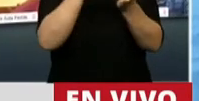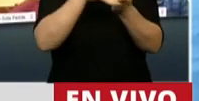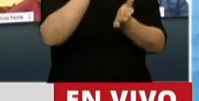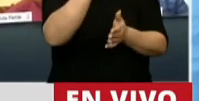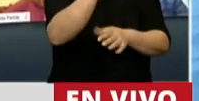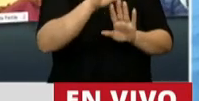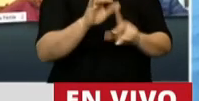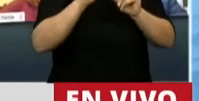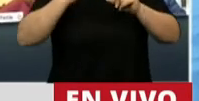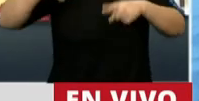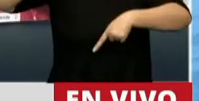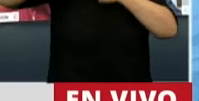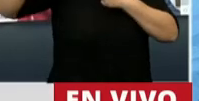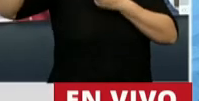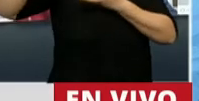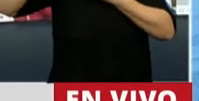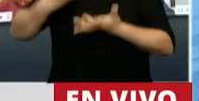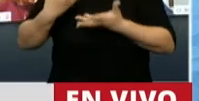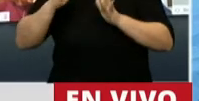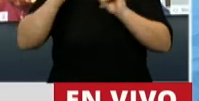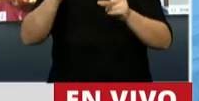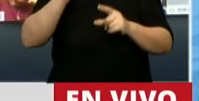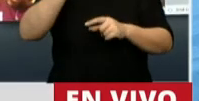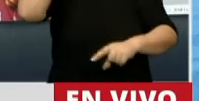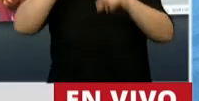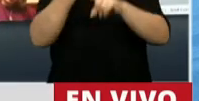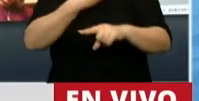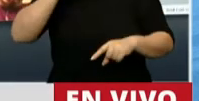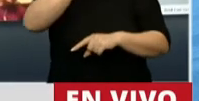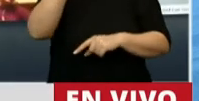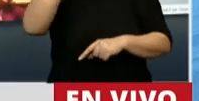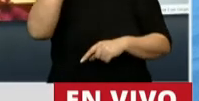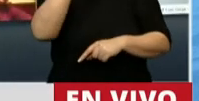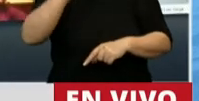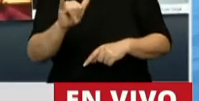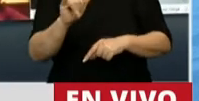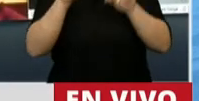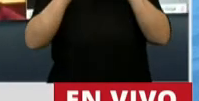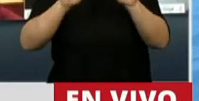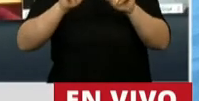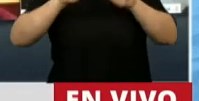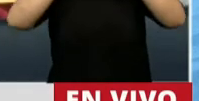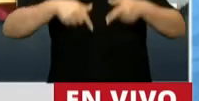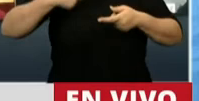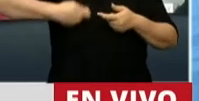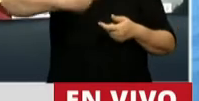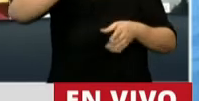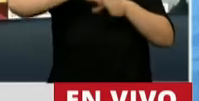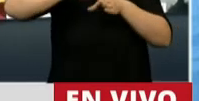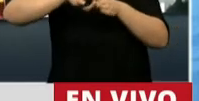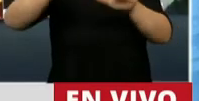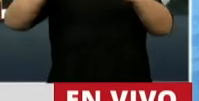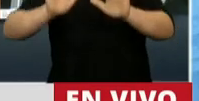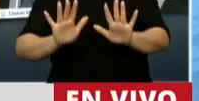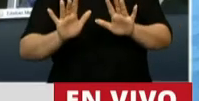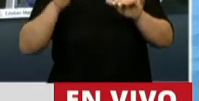que es la pesada herencia que recibiera el gobernador Suárez de su antecesor. Esperamos que se gestione esa deuda en condiciones similares, en